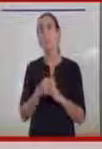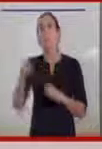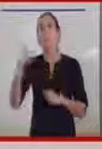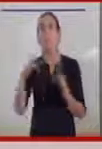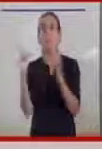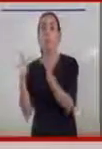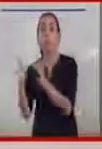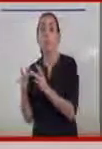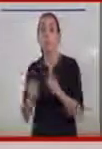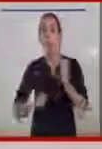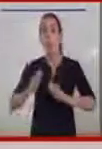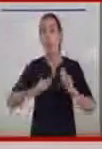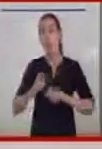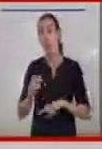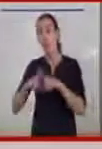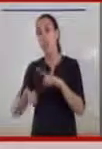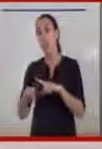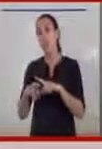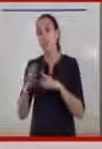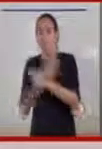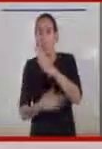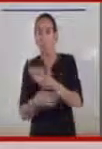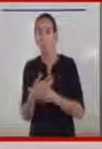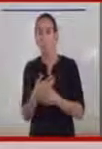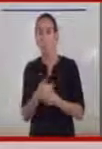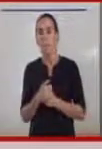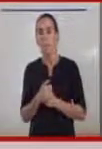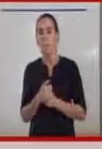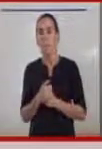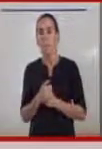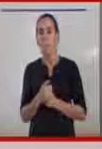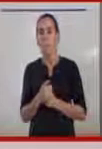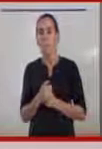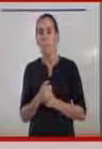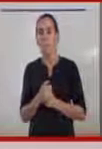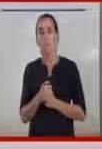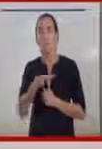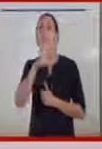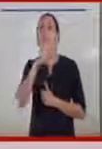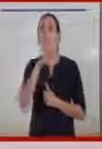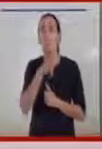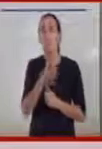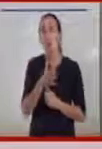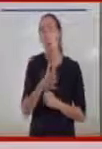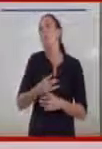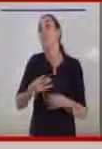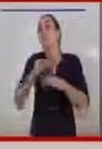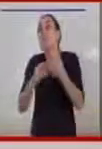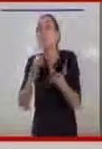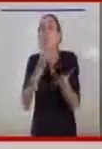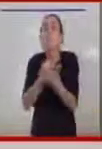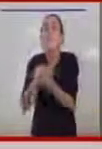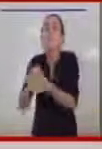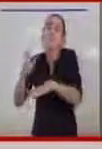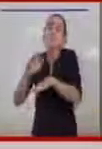contacto con algunas asociaciones de discapacitados y estamos haciendo las pruebas para ver si hay que hacer